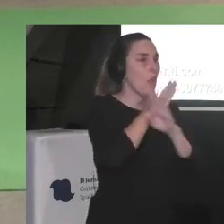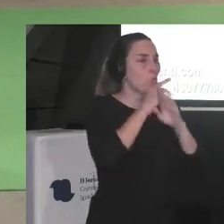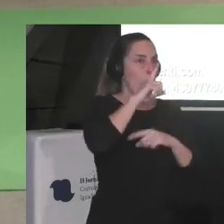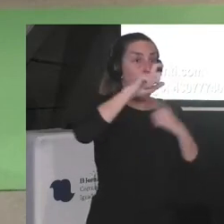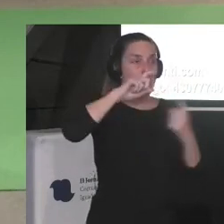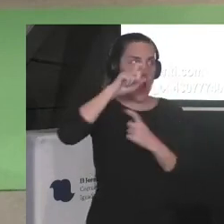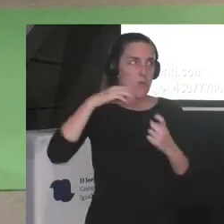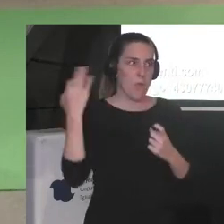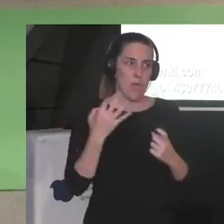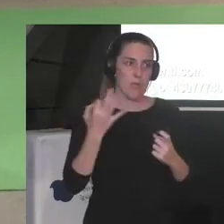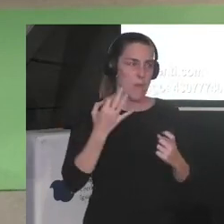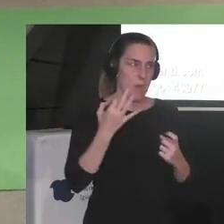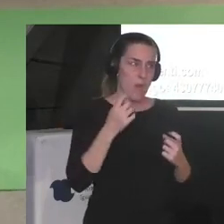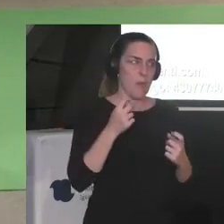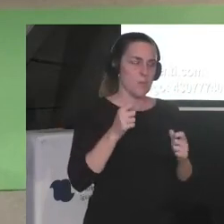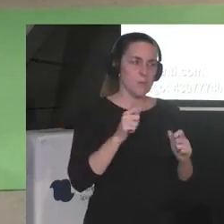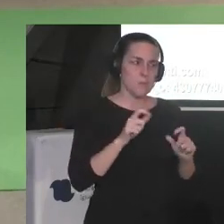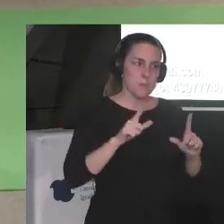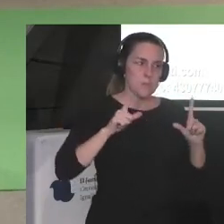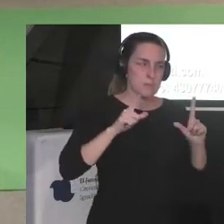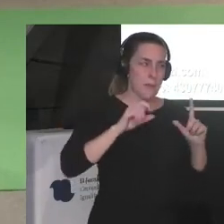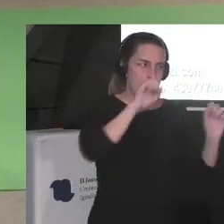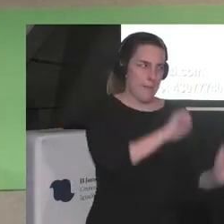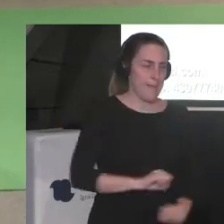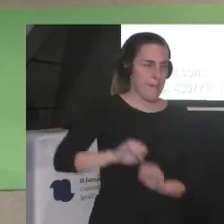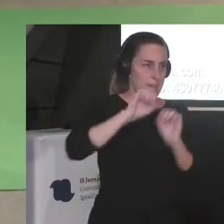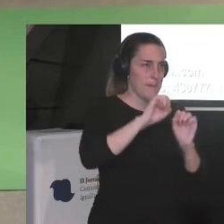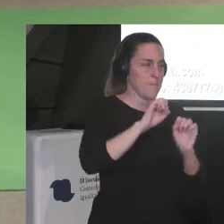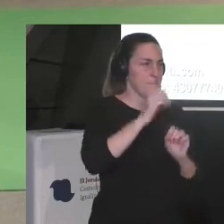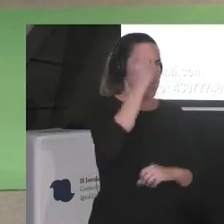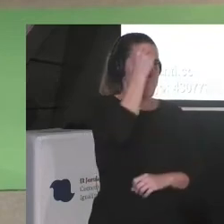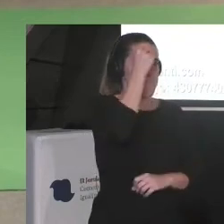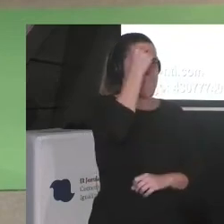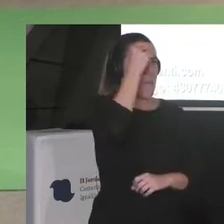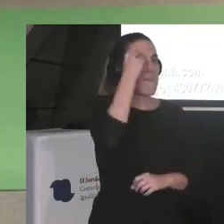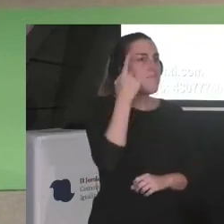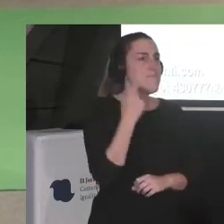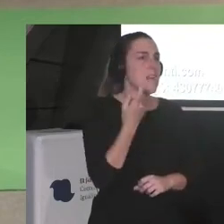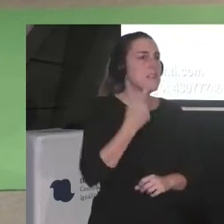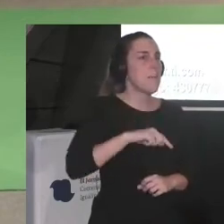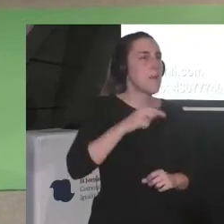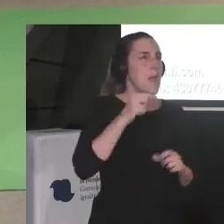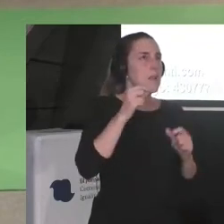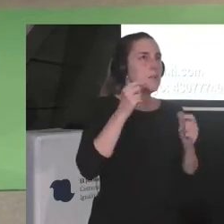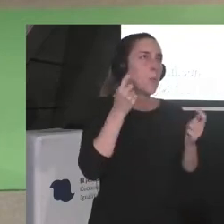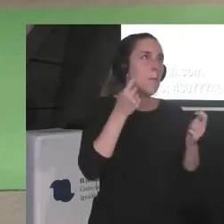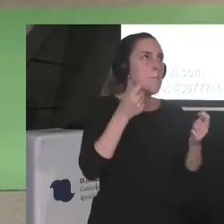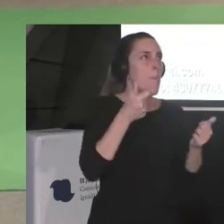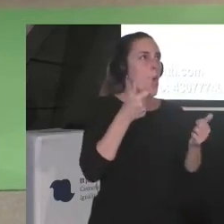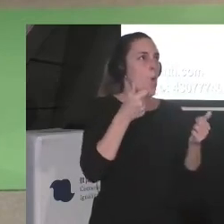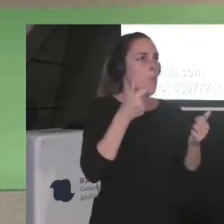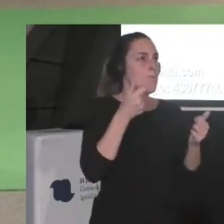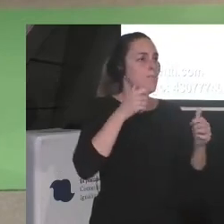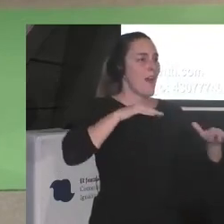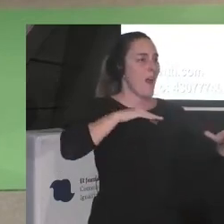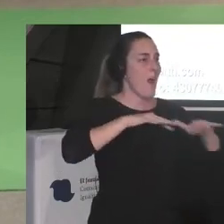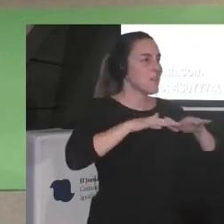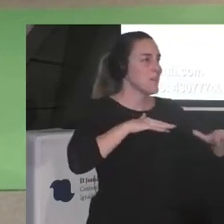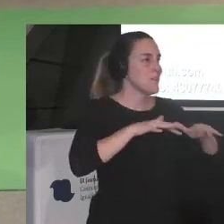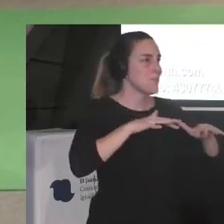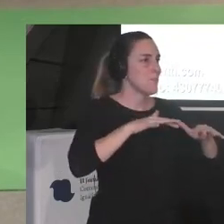cañón creo que nos está faltando también mucha imaginación en el activismo antirracista a veces